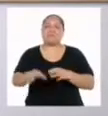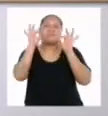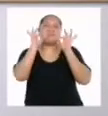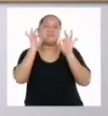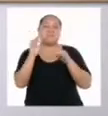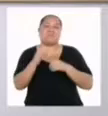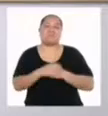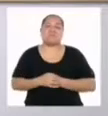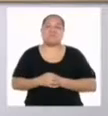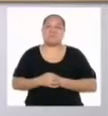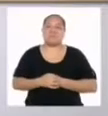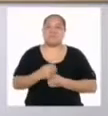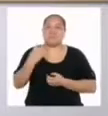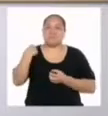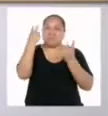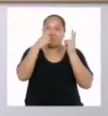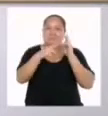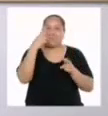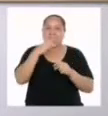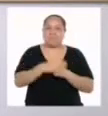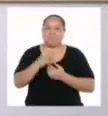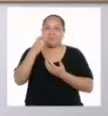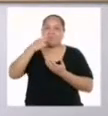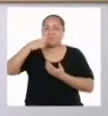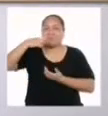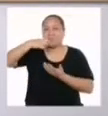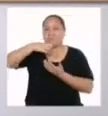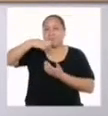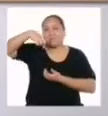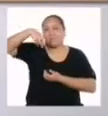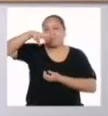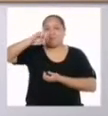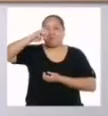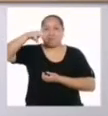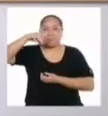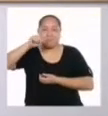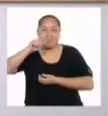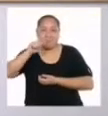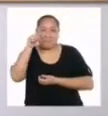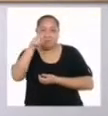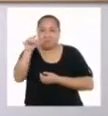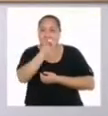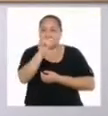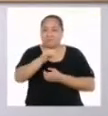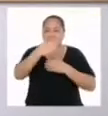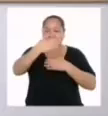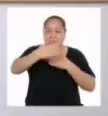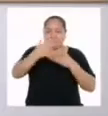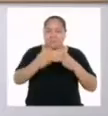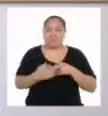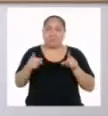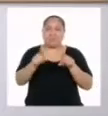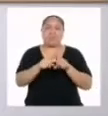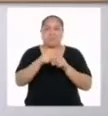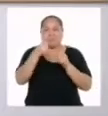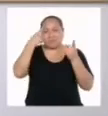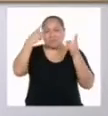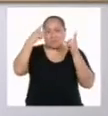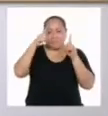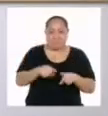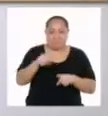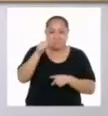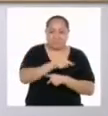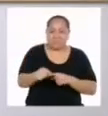¡Estupendo! Lo que vamos a ver es que los prismas, como la caja que tienes ahí, también cumplen con una serie de propiedades